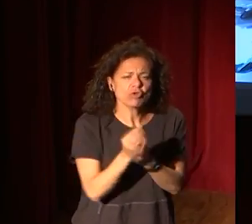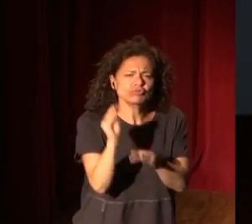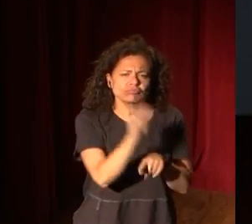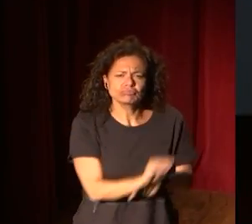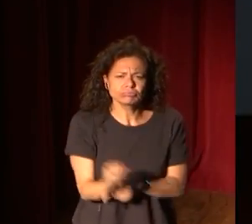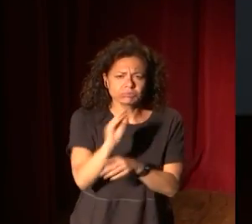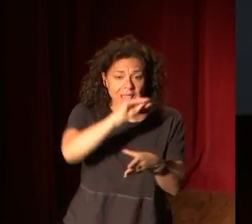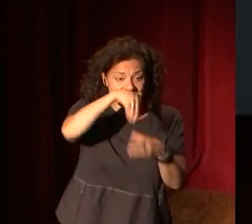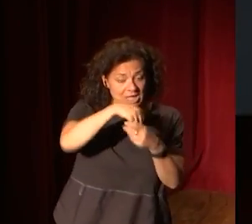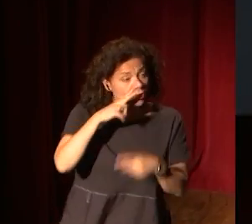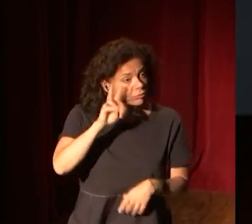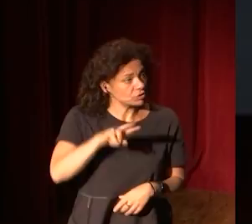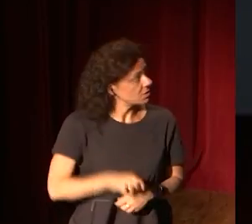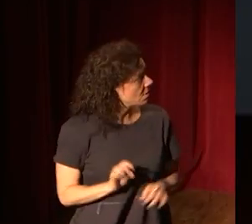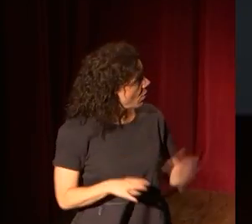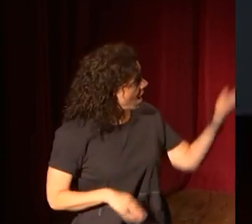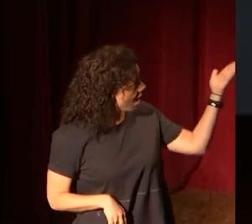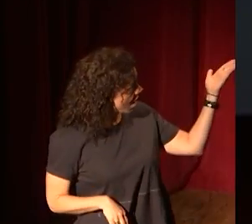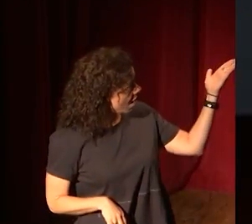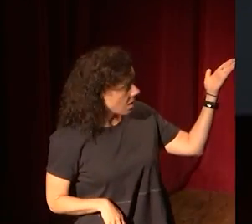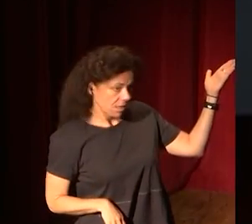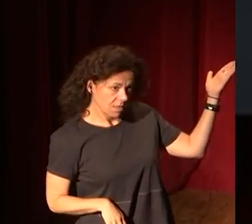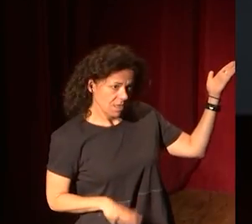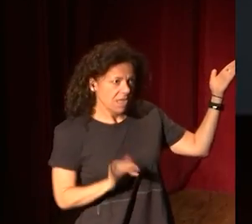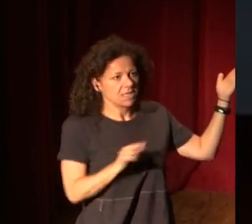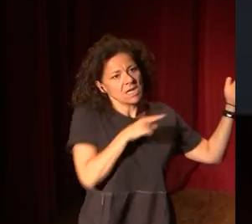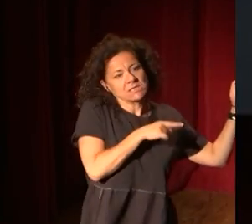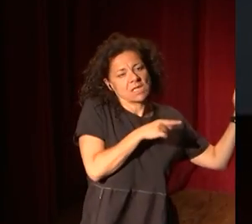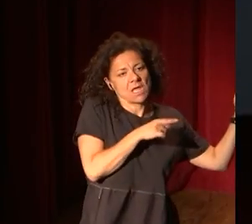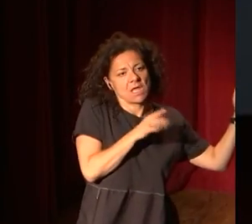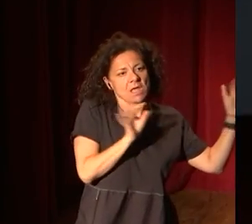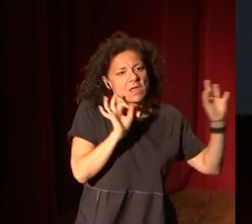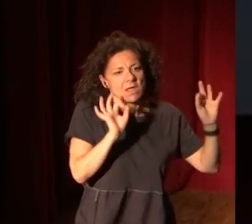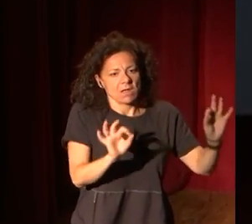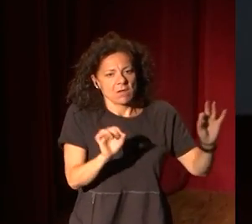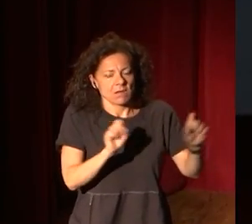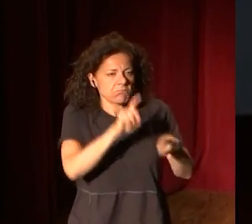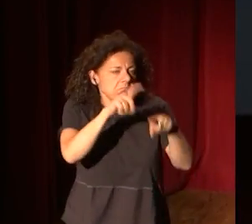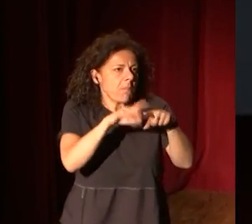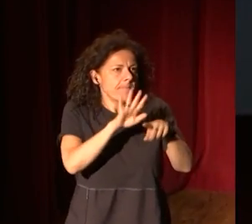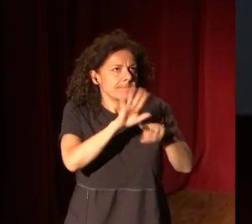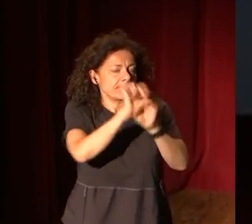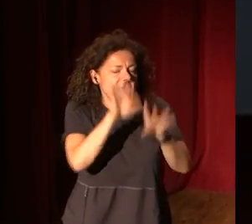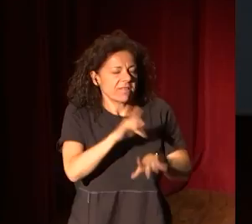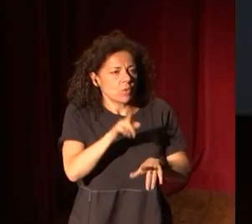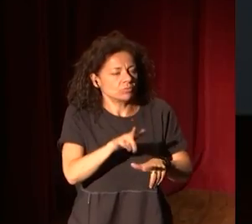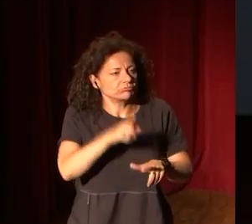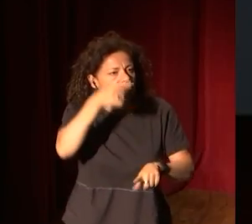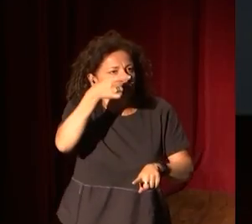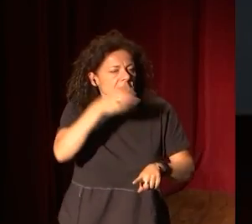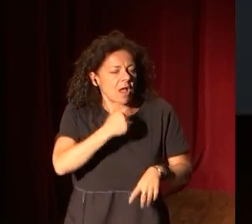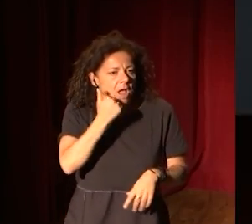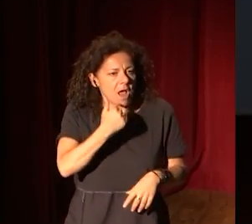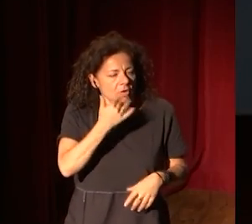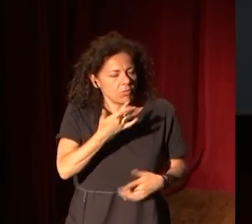de los museos son esto, tienen todo ese cham así en plan Philip de Montevelo, director del Metropolitan